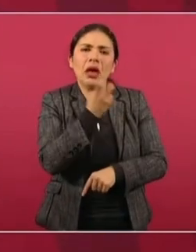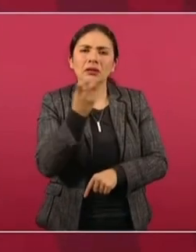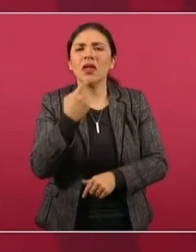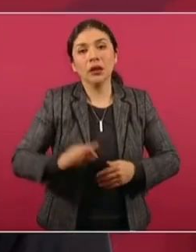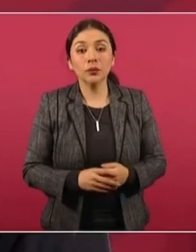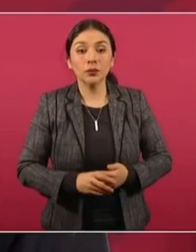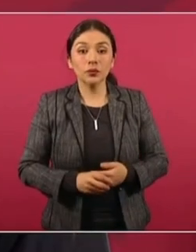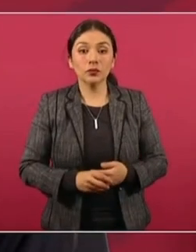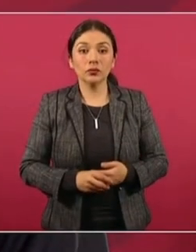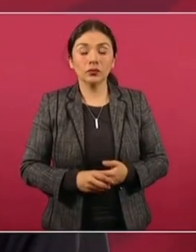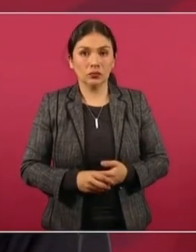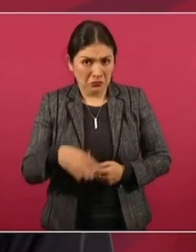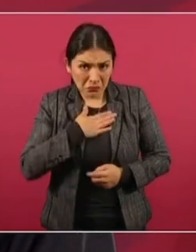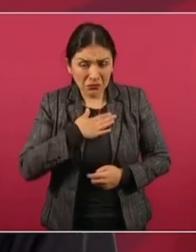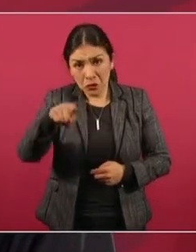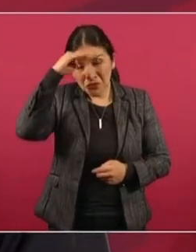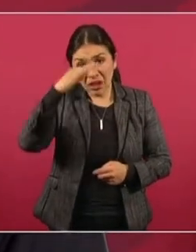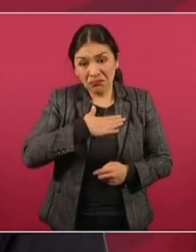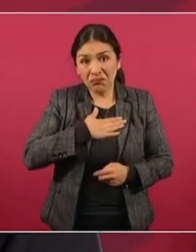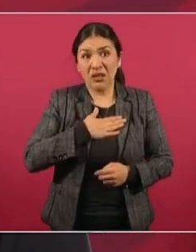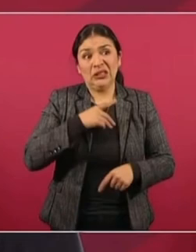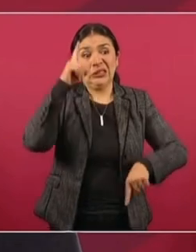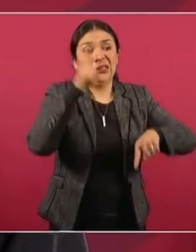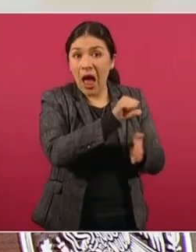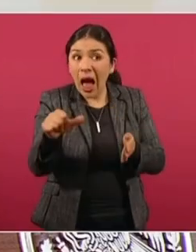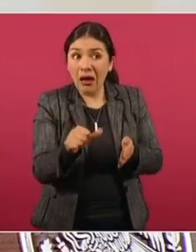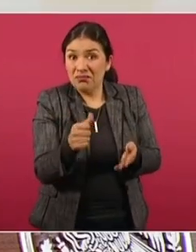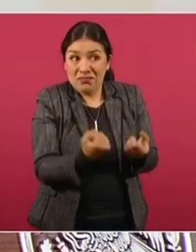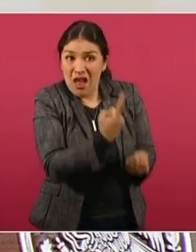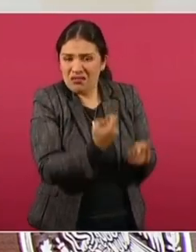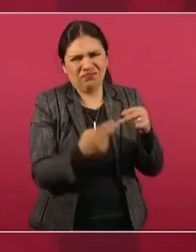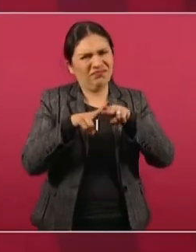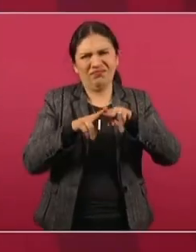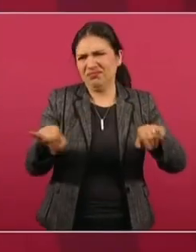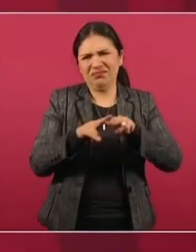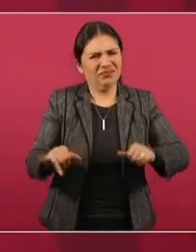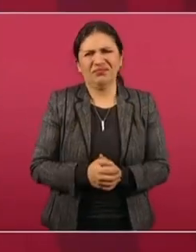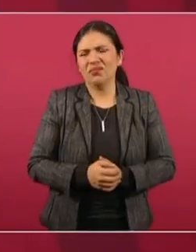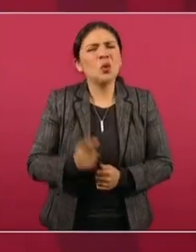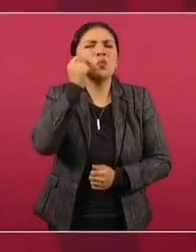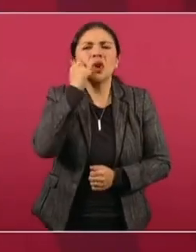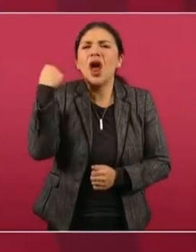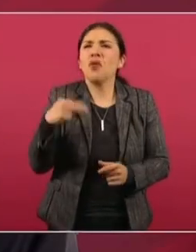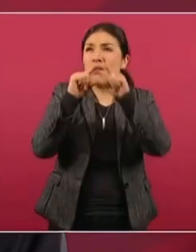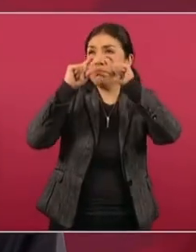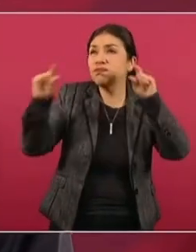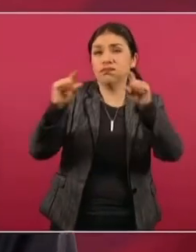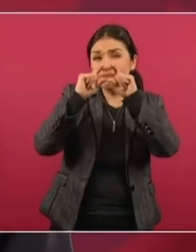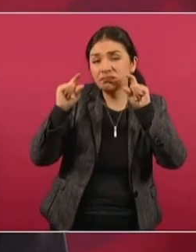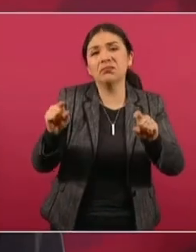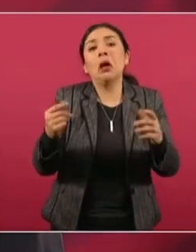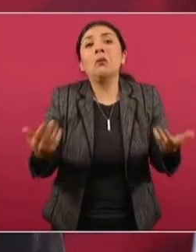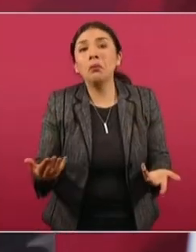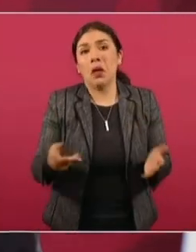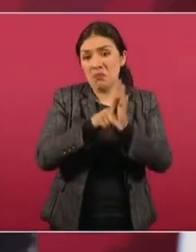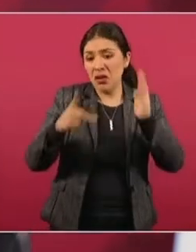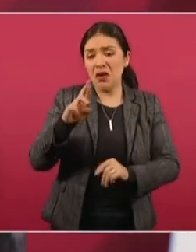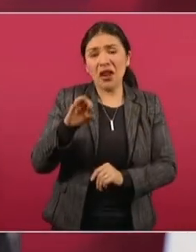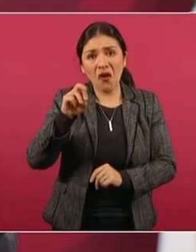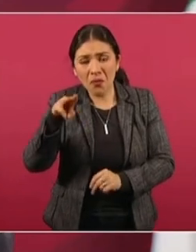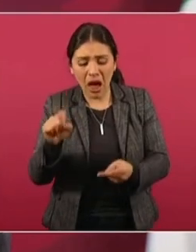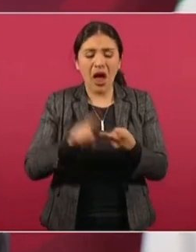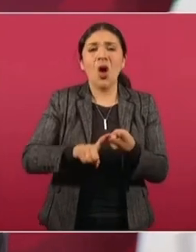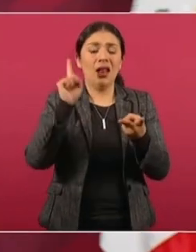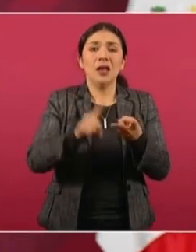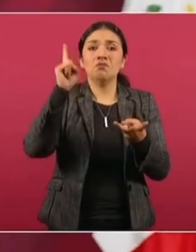denuncias. Nosotros no vamos a censurar a nadie, y no importan los titulares del Reforma del